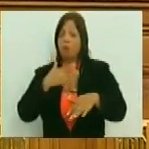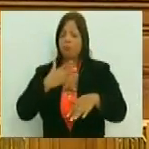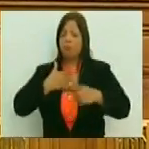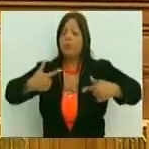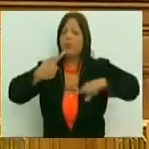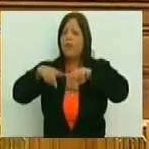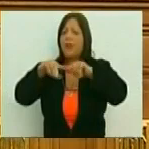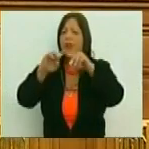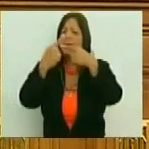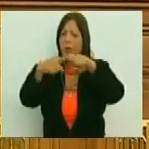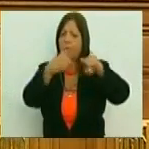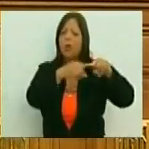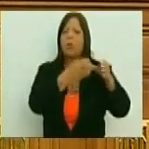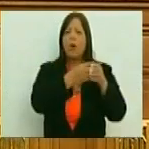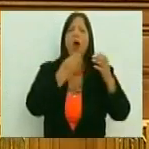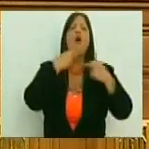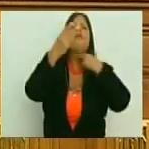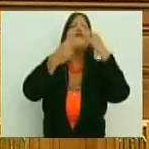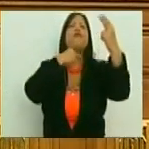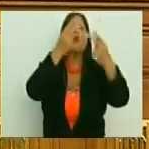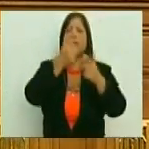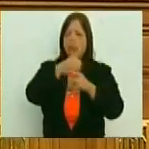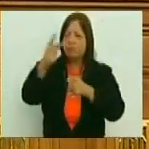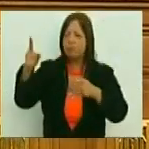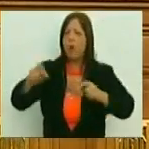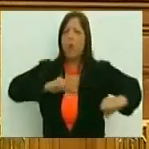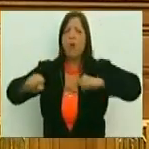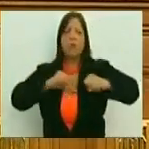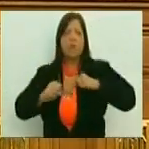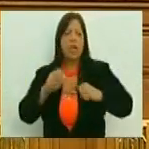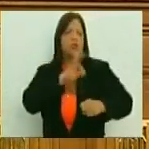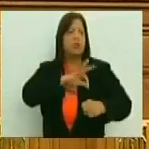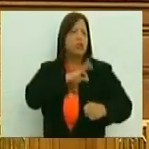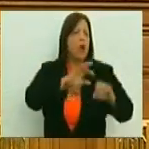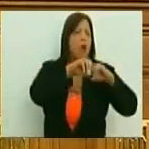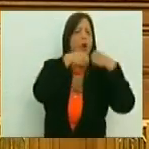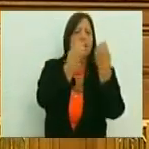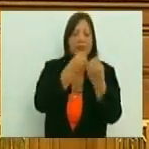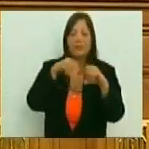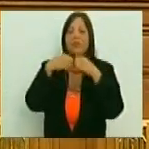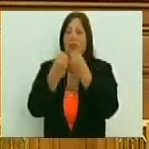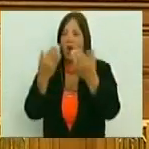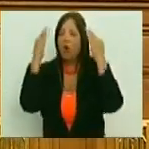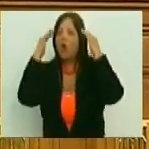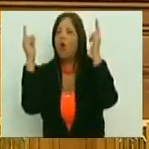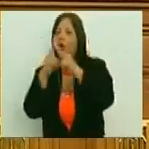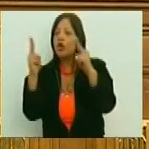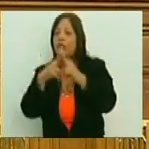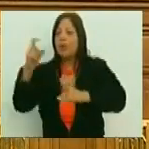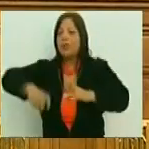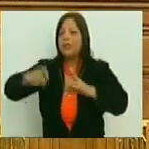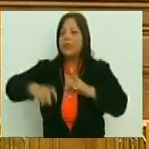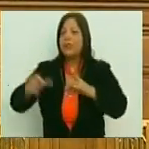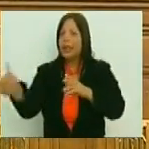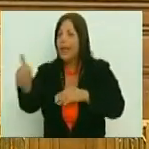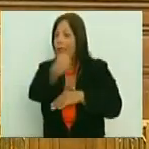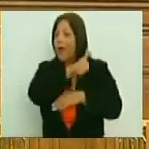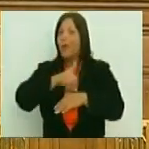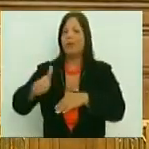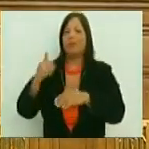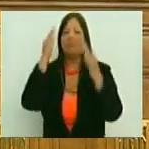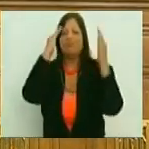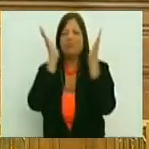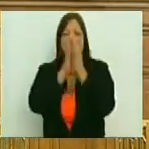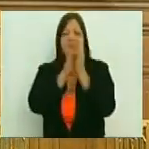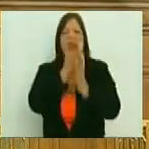distintos sectores podemos alzar la voz por nuestros movimientos, por nuestras organizaciones, porque conocemos las necesidades particulares de cada uno